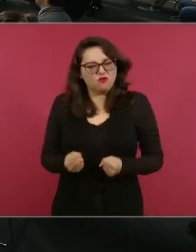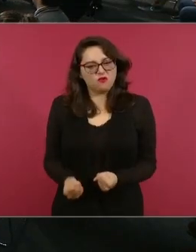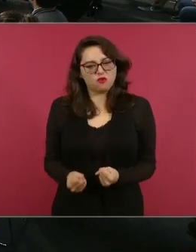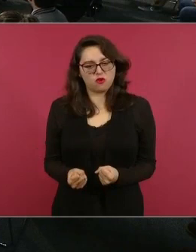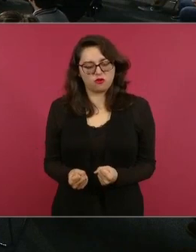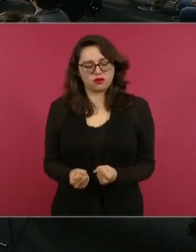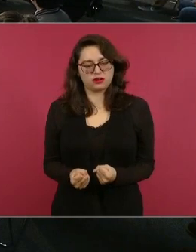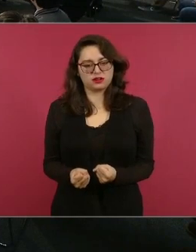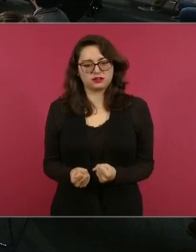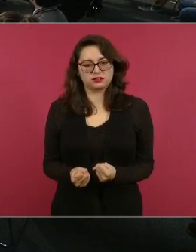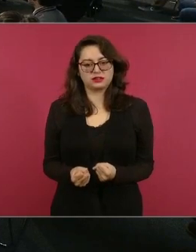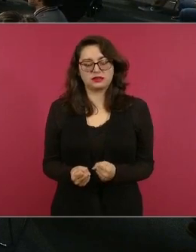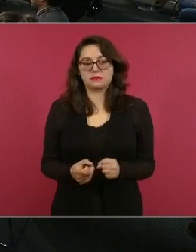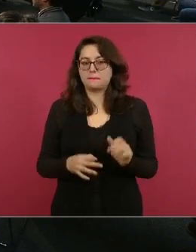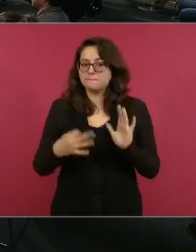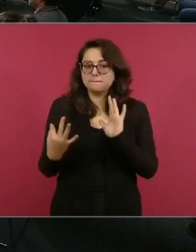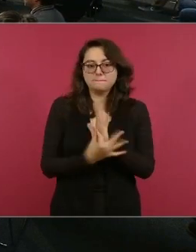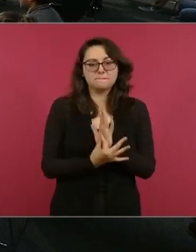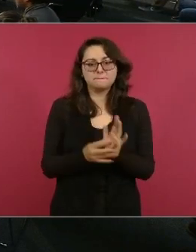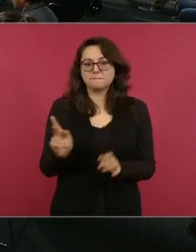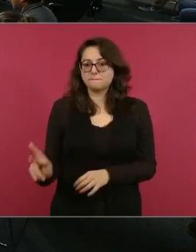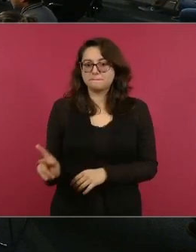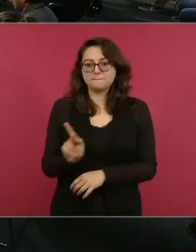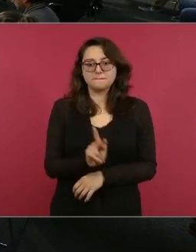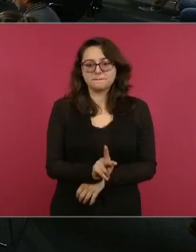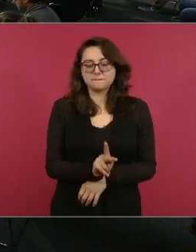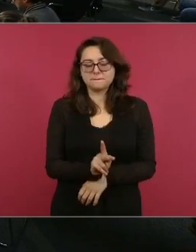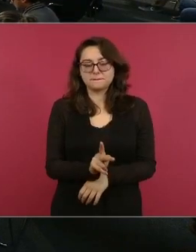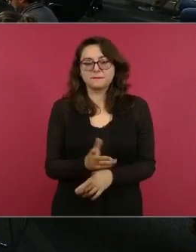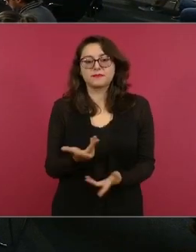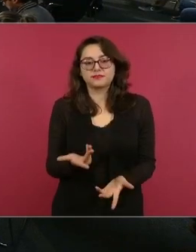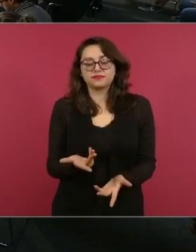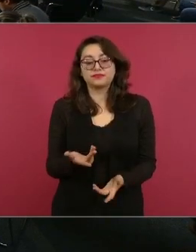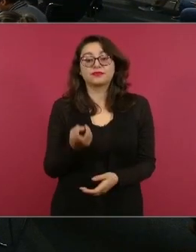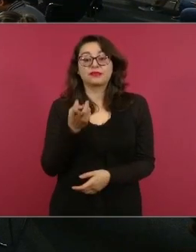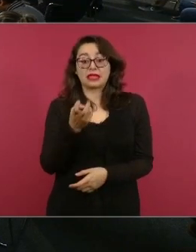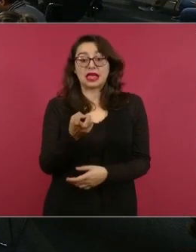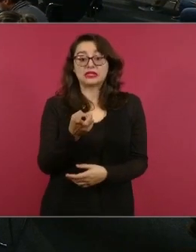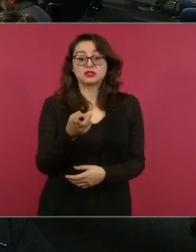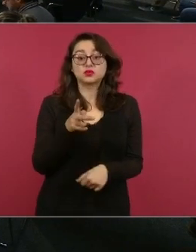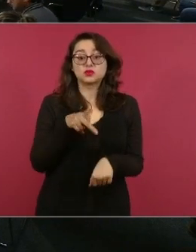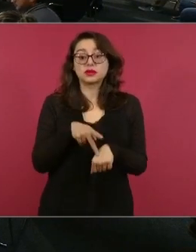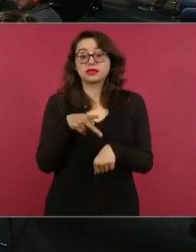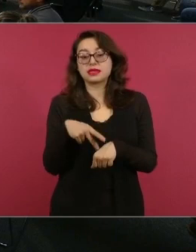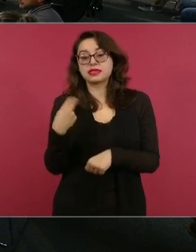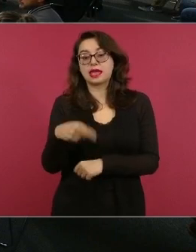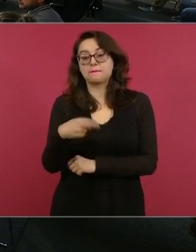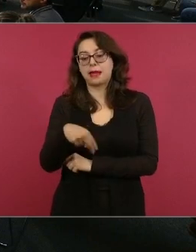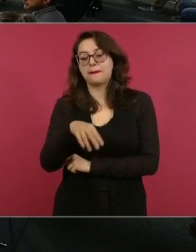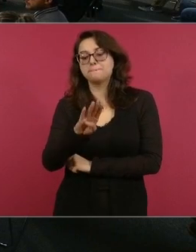como fierro y esa piedra solo